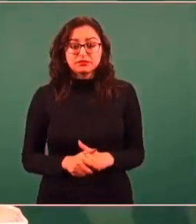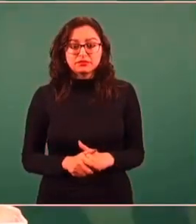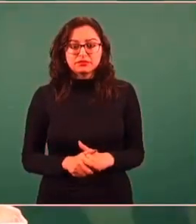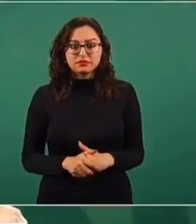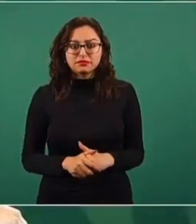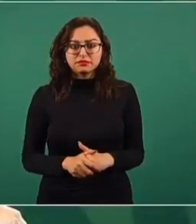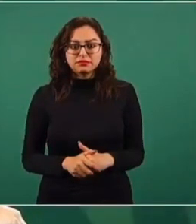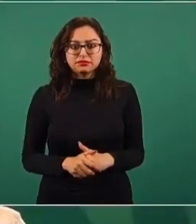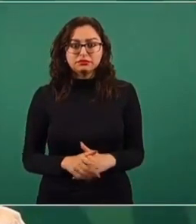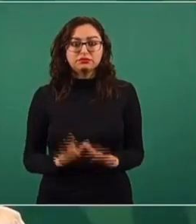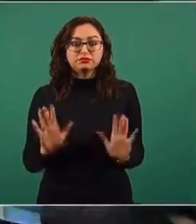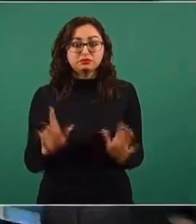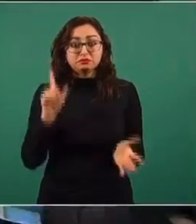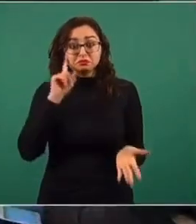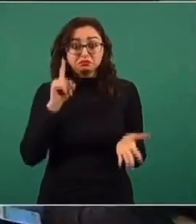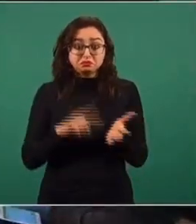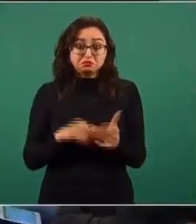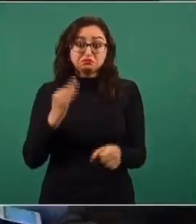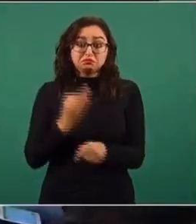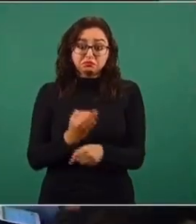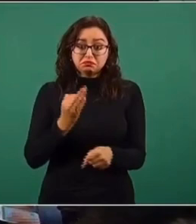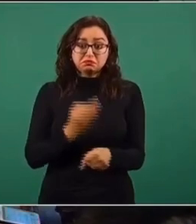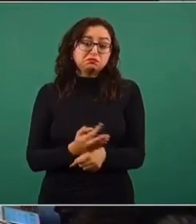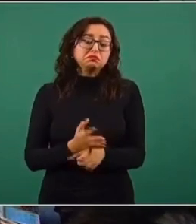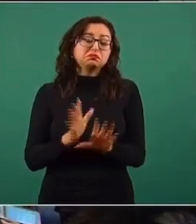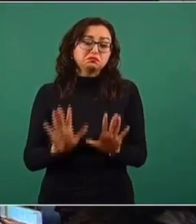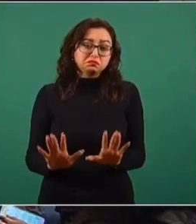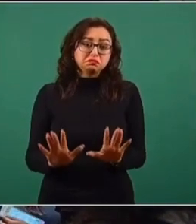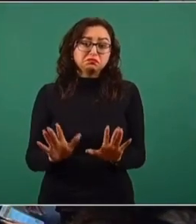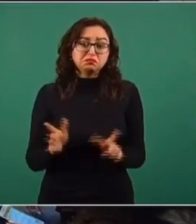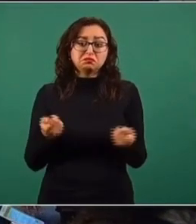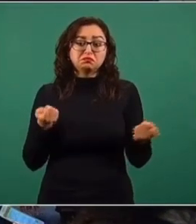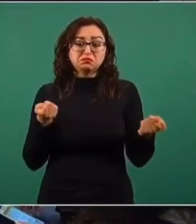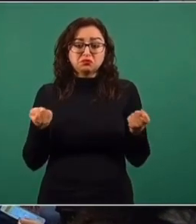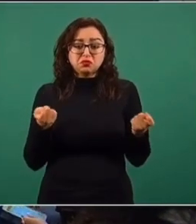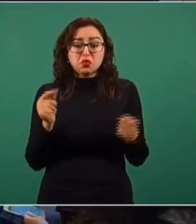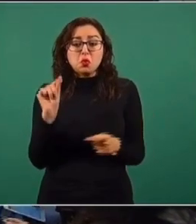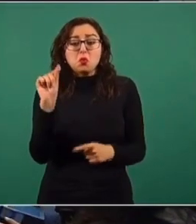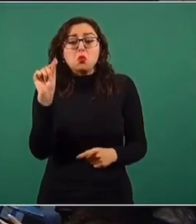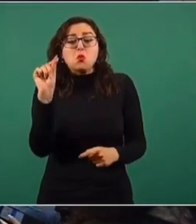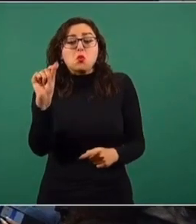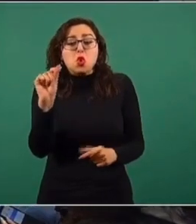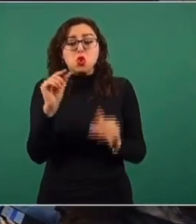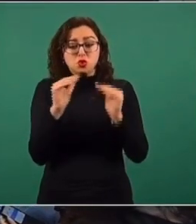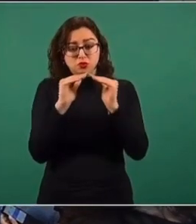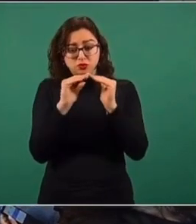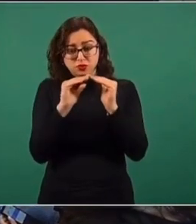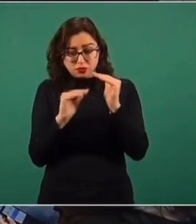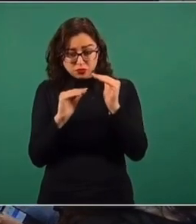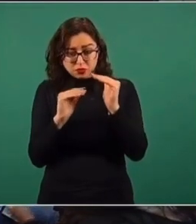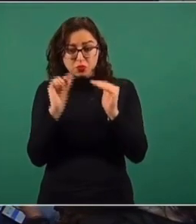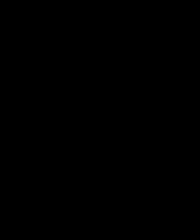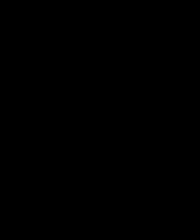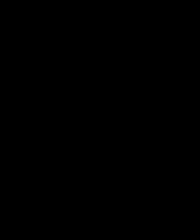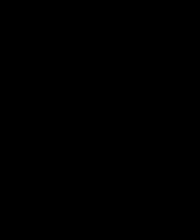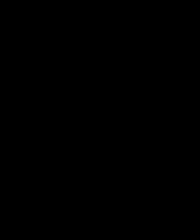contenido en este momento y en un ligero descenso hasta donde tenemos conocimiento.